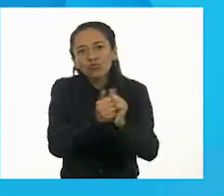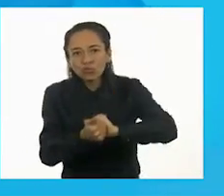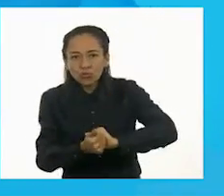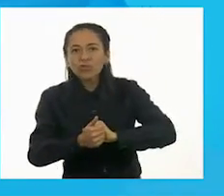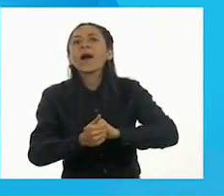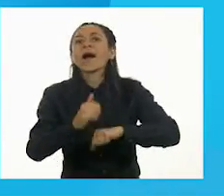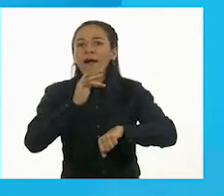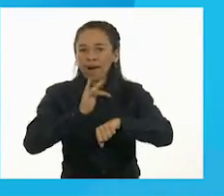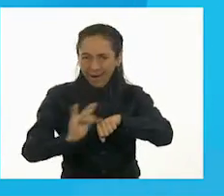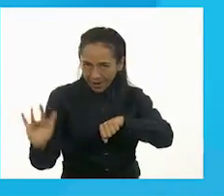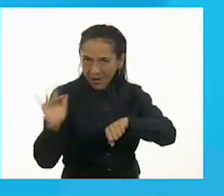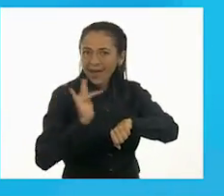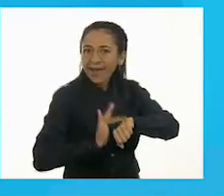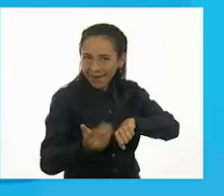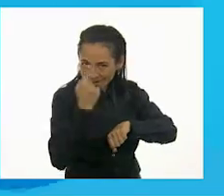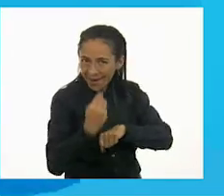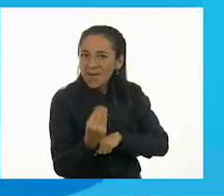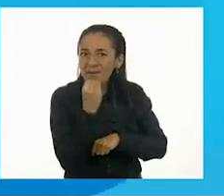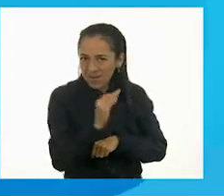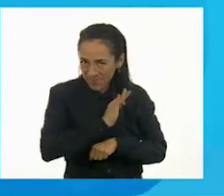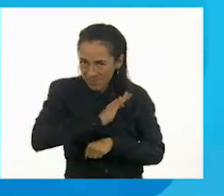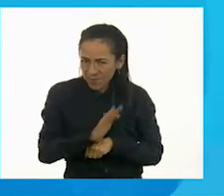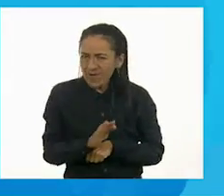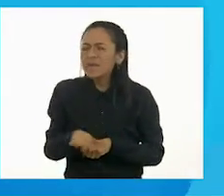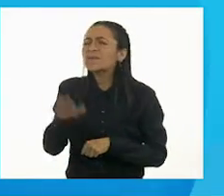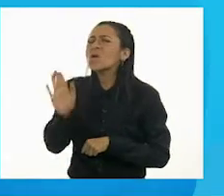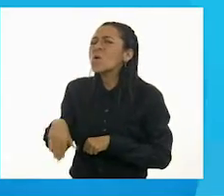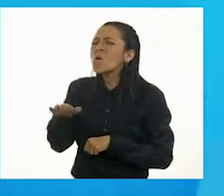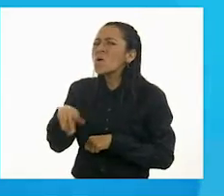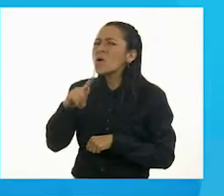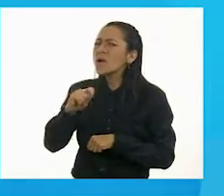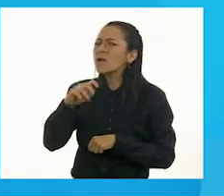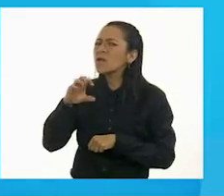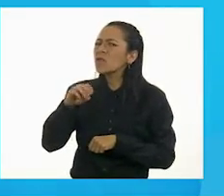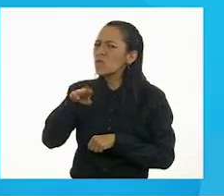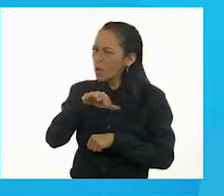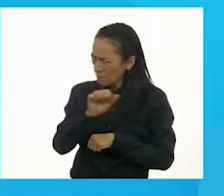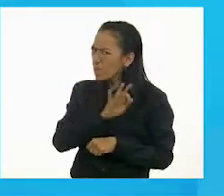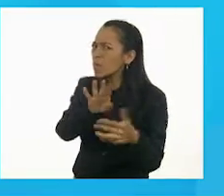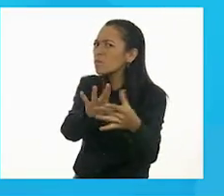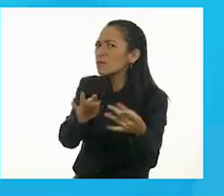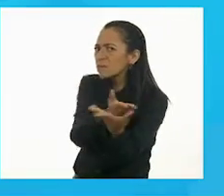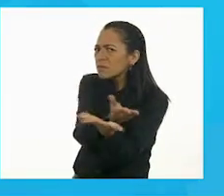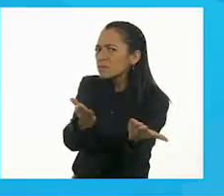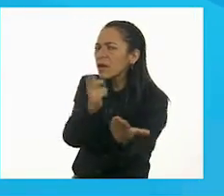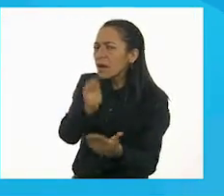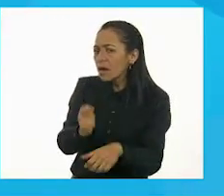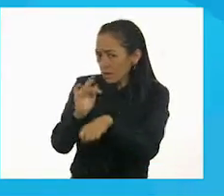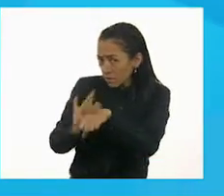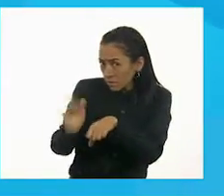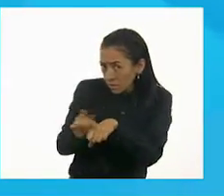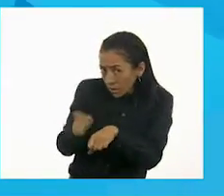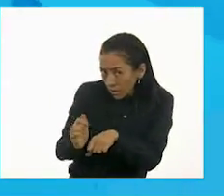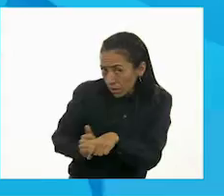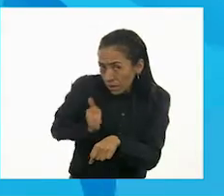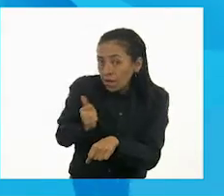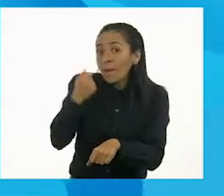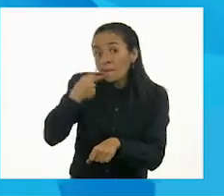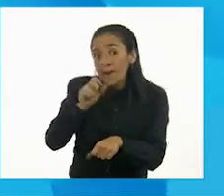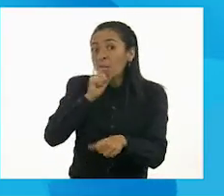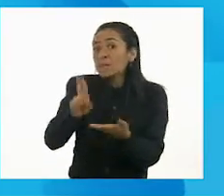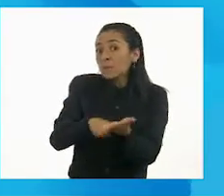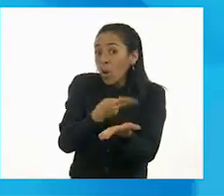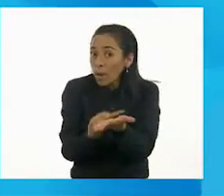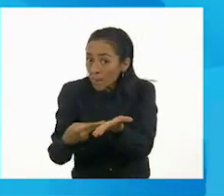Tomás? Si también les comentamos que con esta leche, además de hacer quesos, también podemos hacer mantequilla.